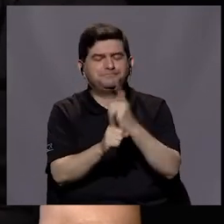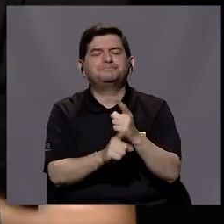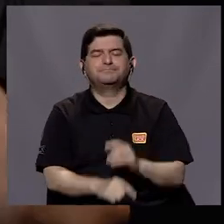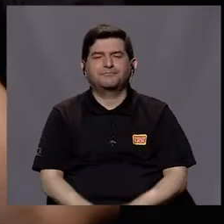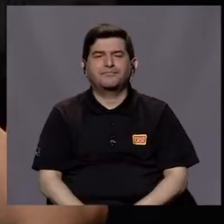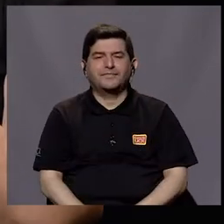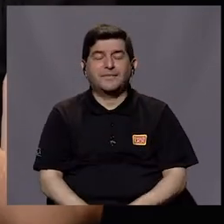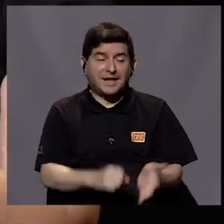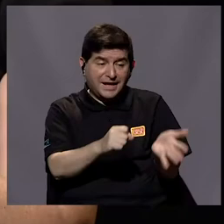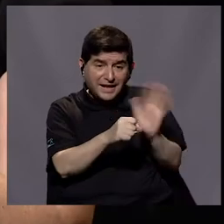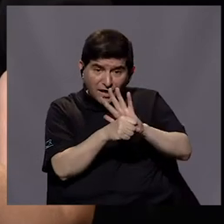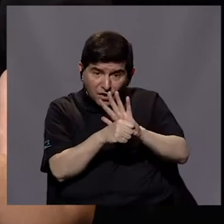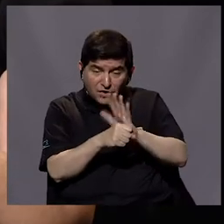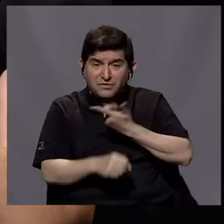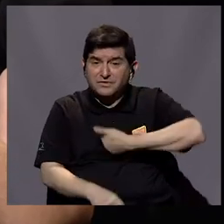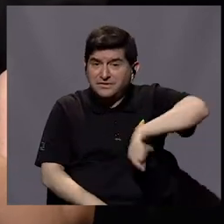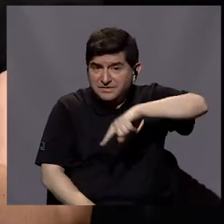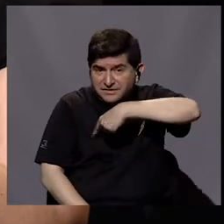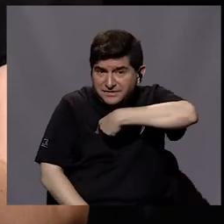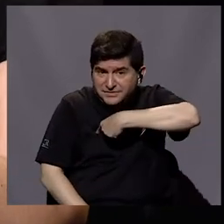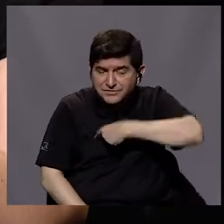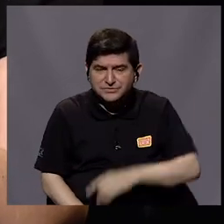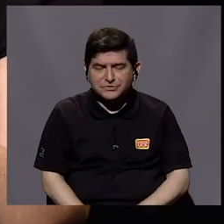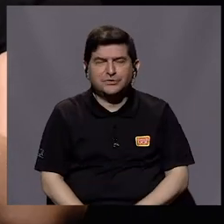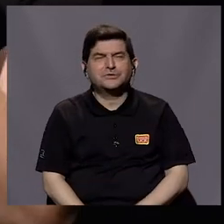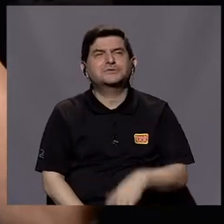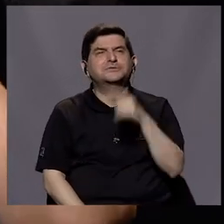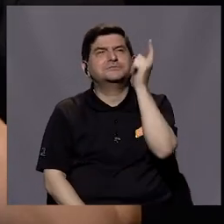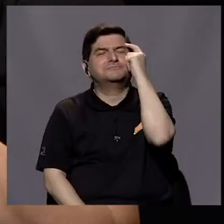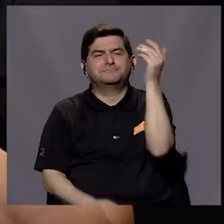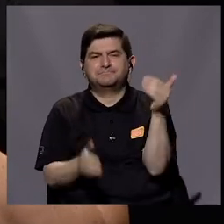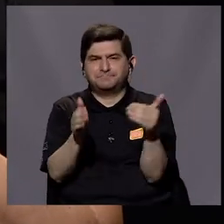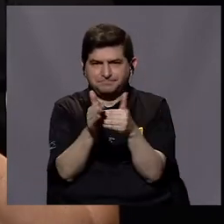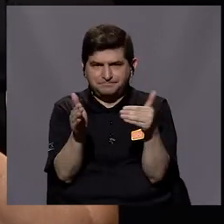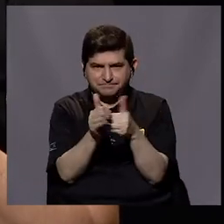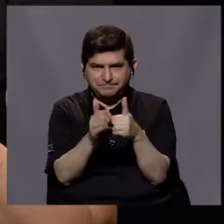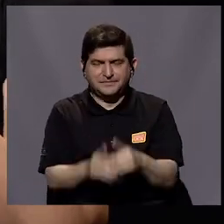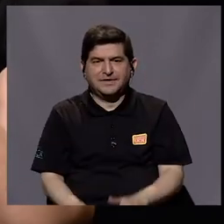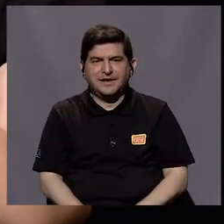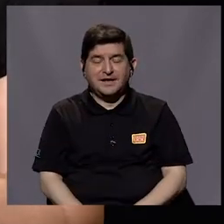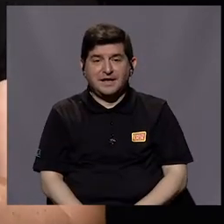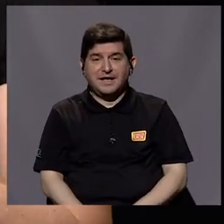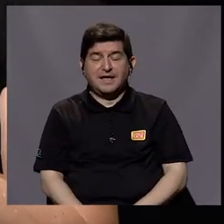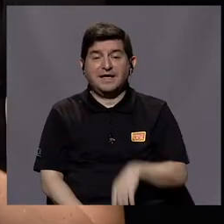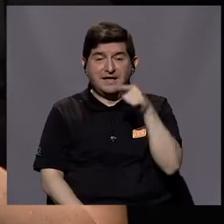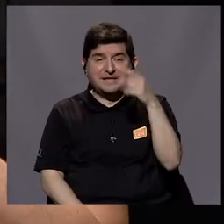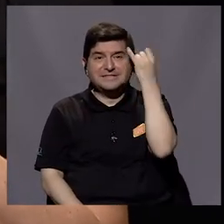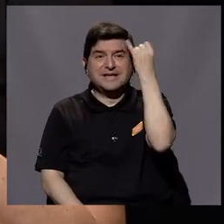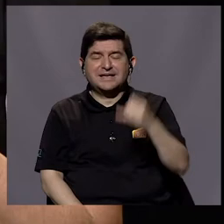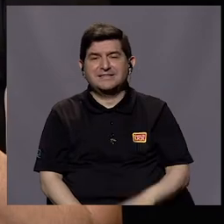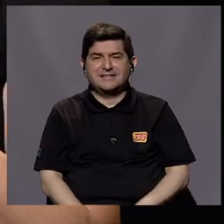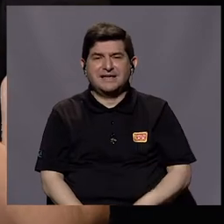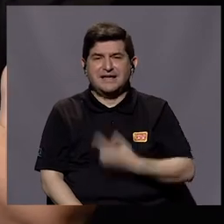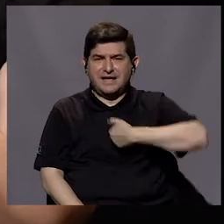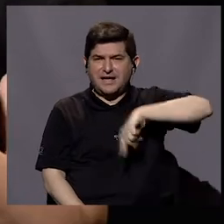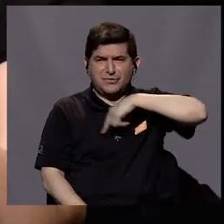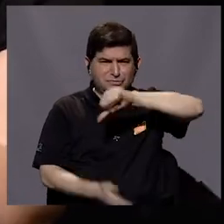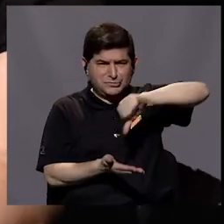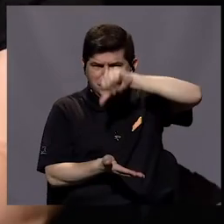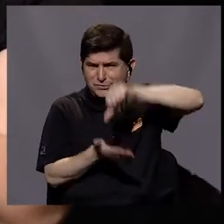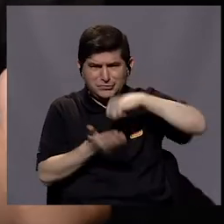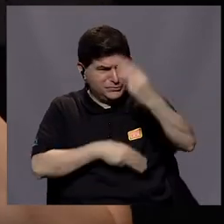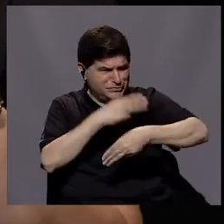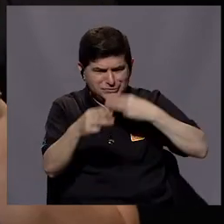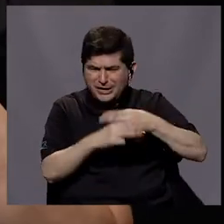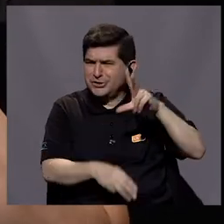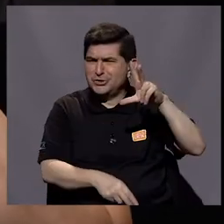Exactamente. La COVID-19 nos hace recapacitar en nuestro antropocentrismo. No somos el